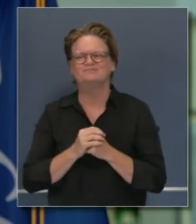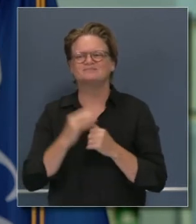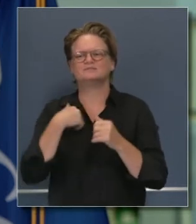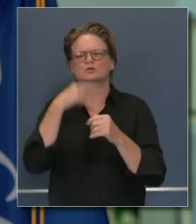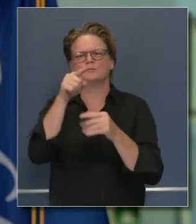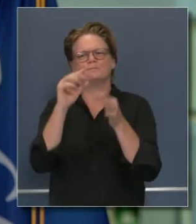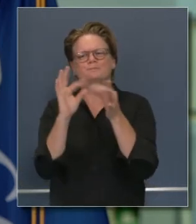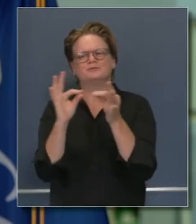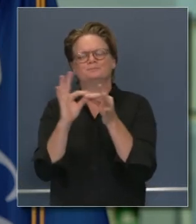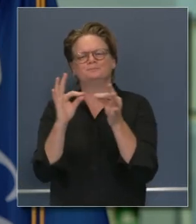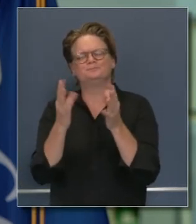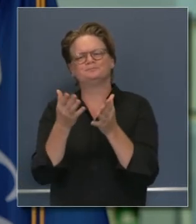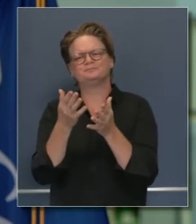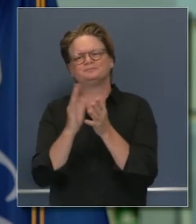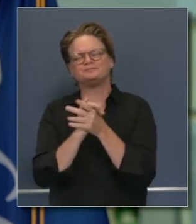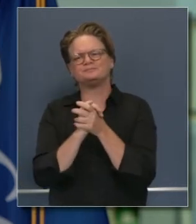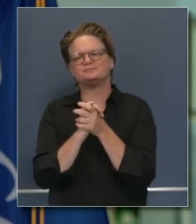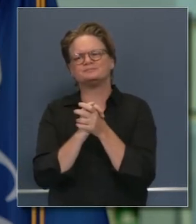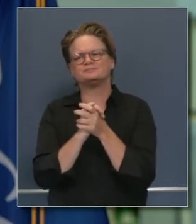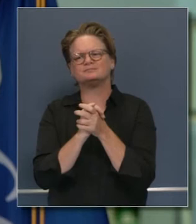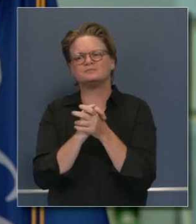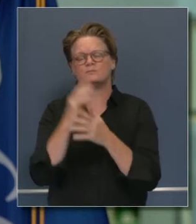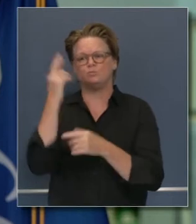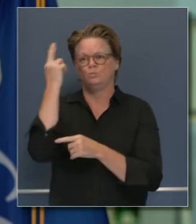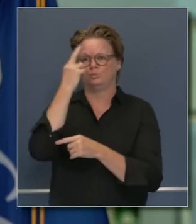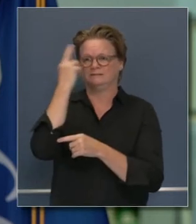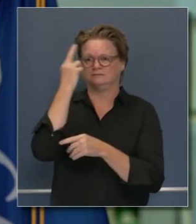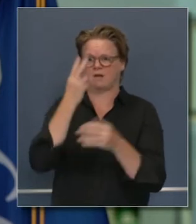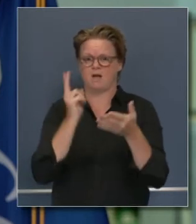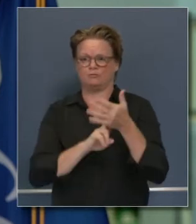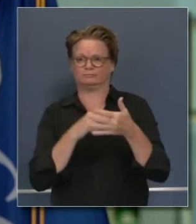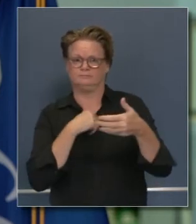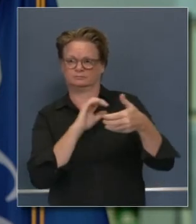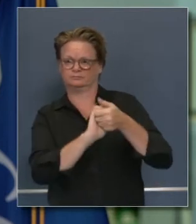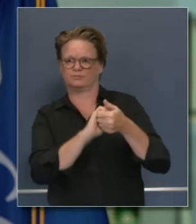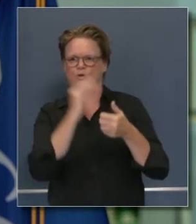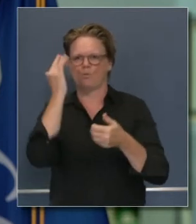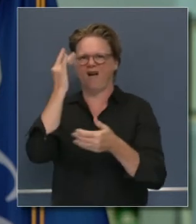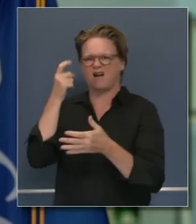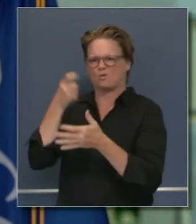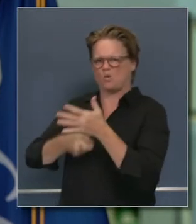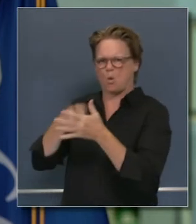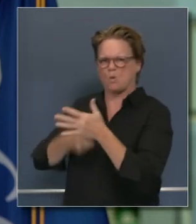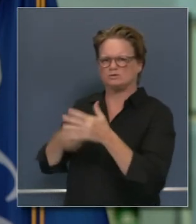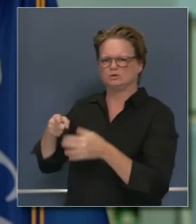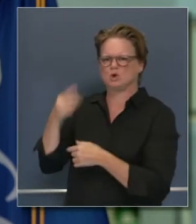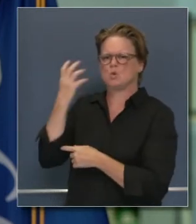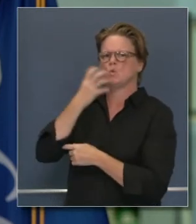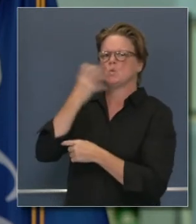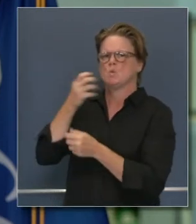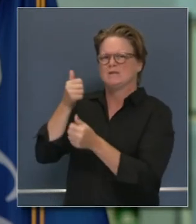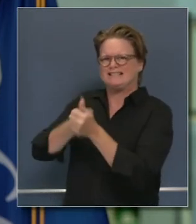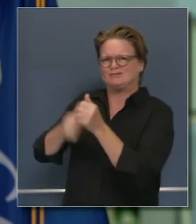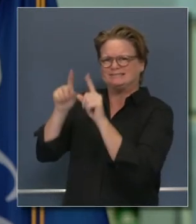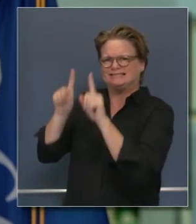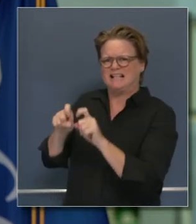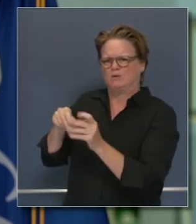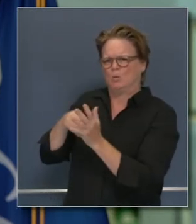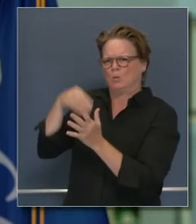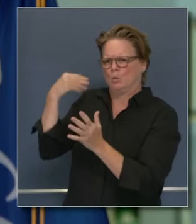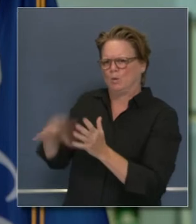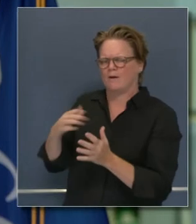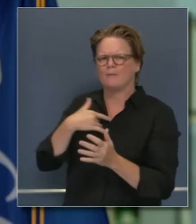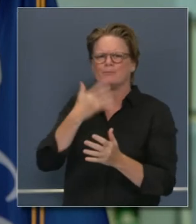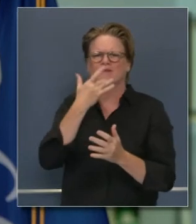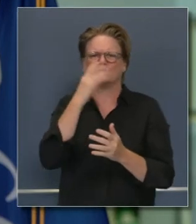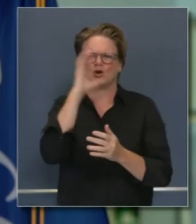hola gobernador usted dice que vamos a presionar y enfocarnos en las pruebas es porque usted